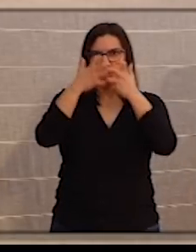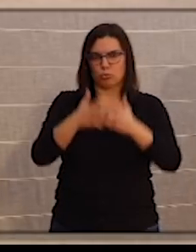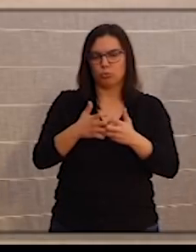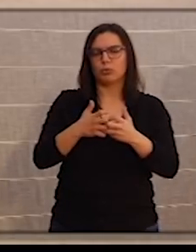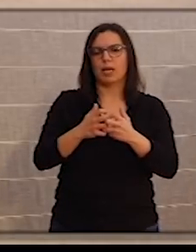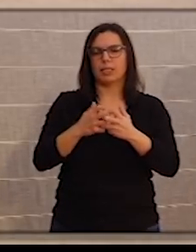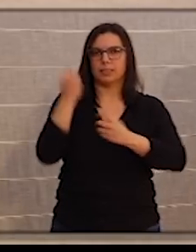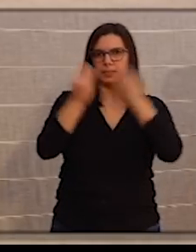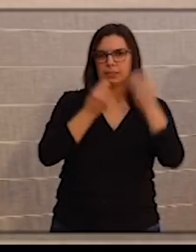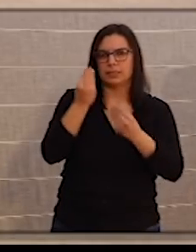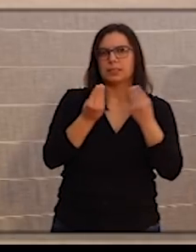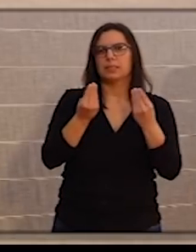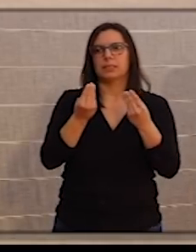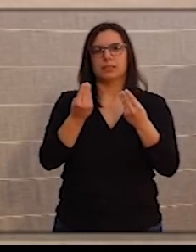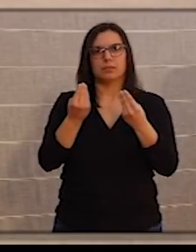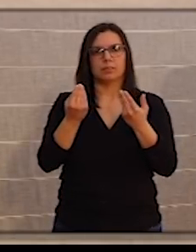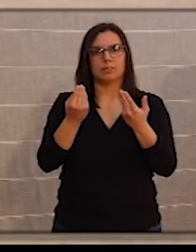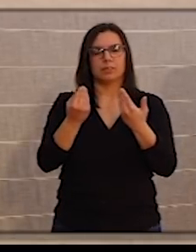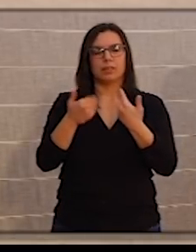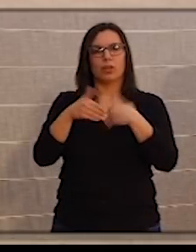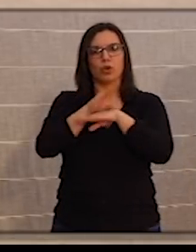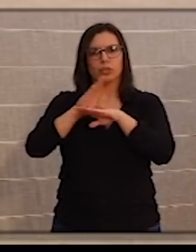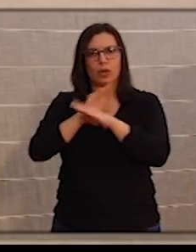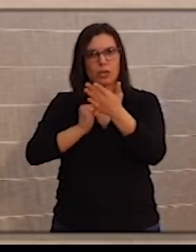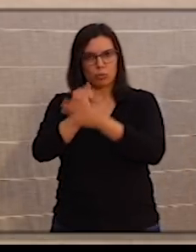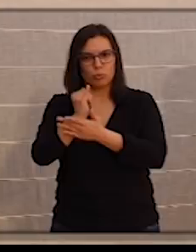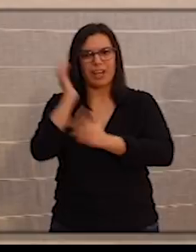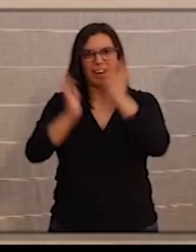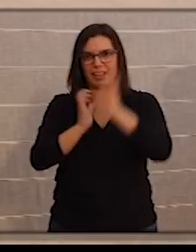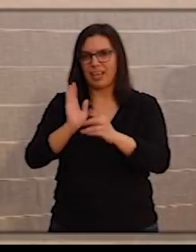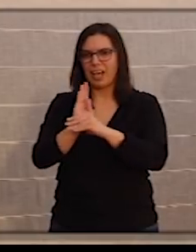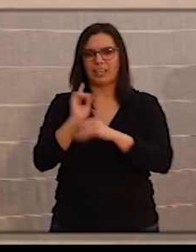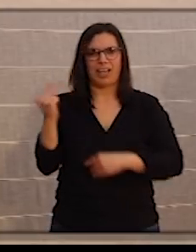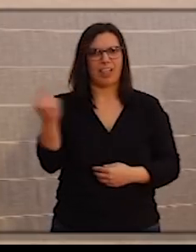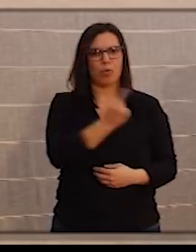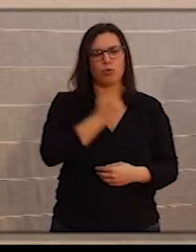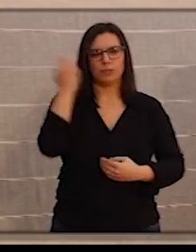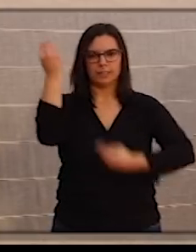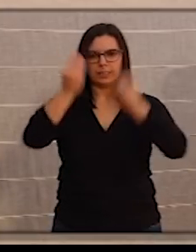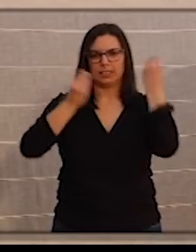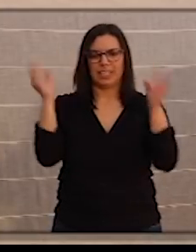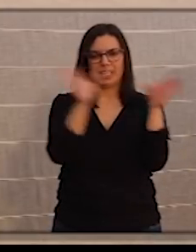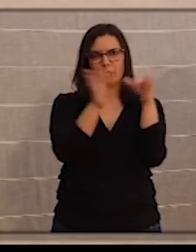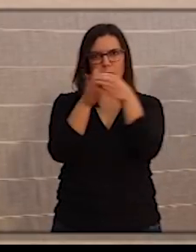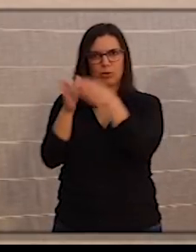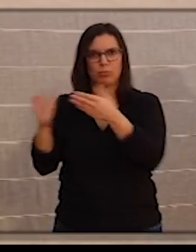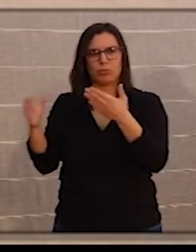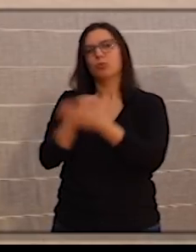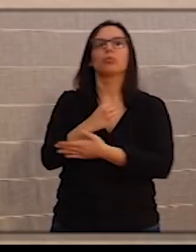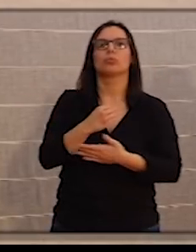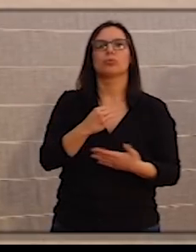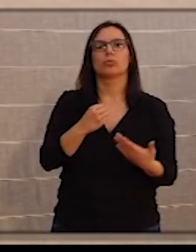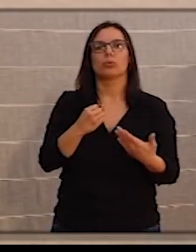el consejero de Agricultura y Ganadería y el consejero de Cultura, que tiene